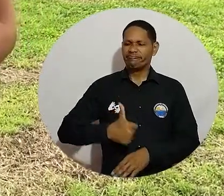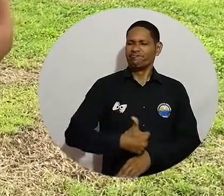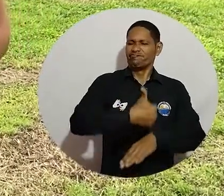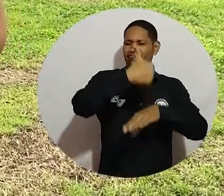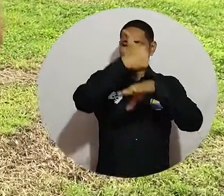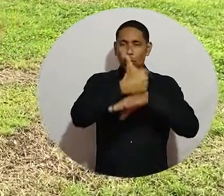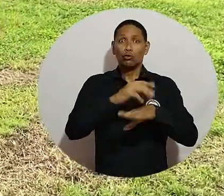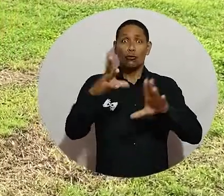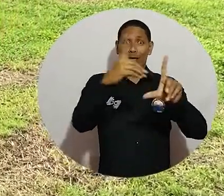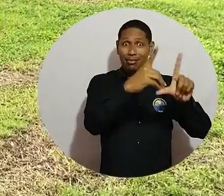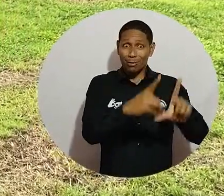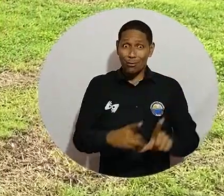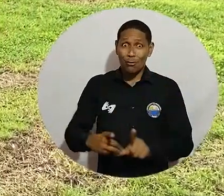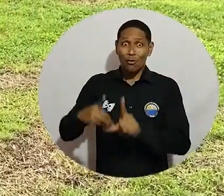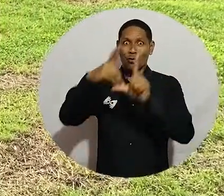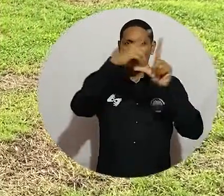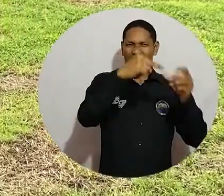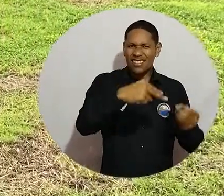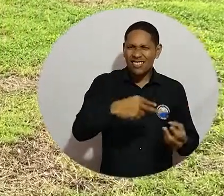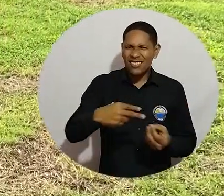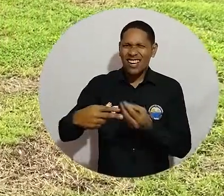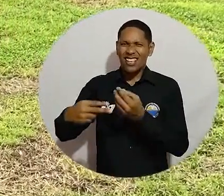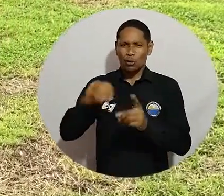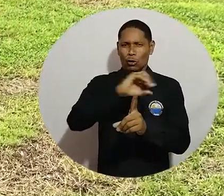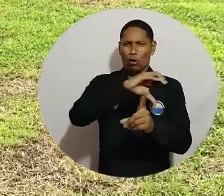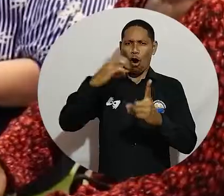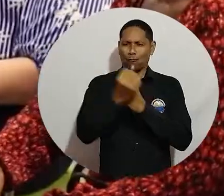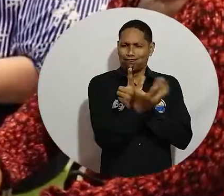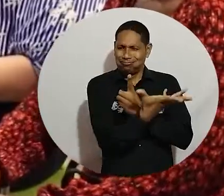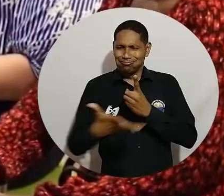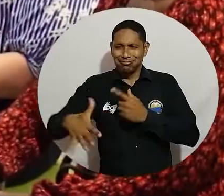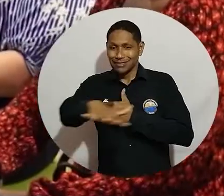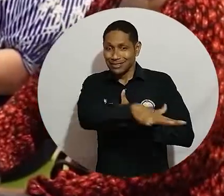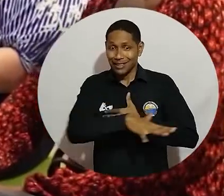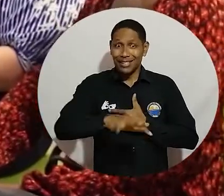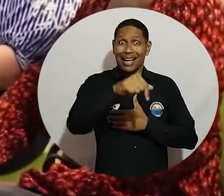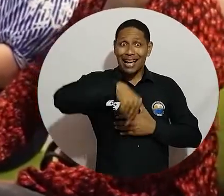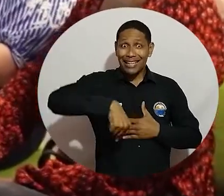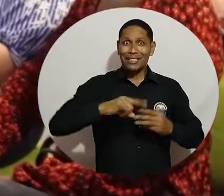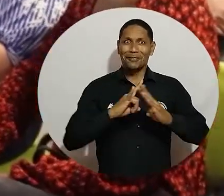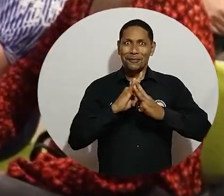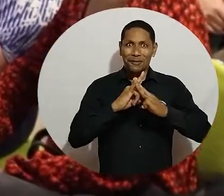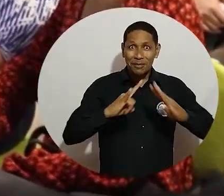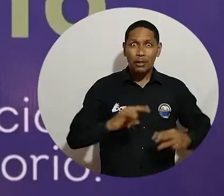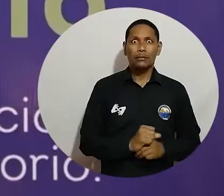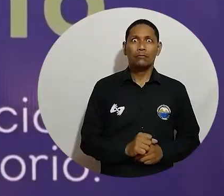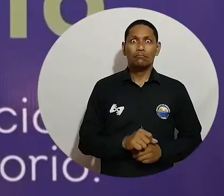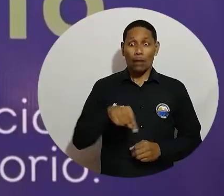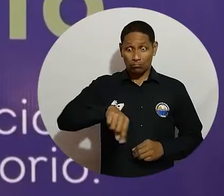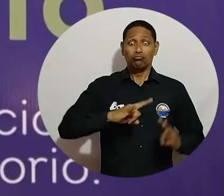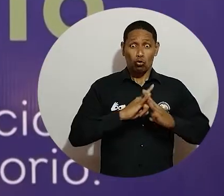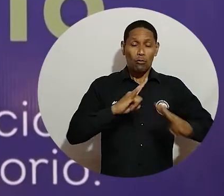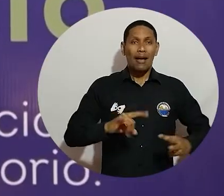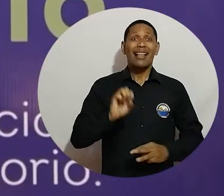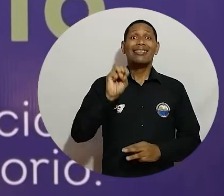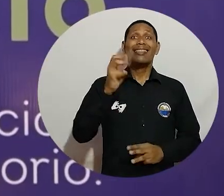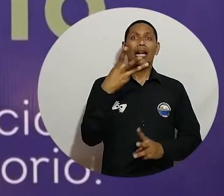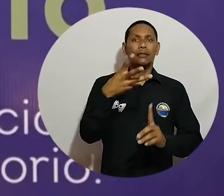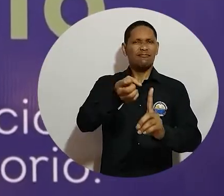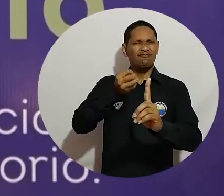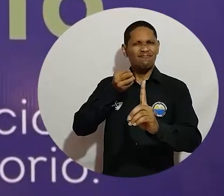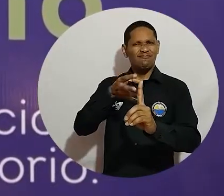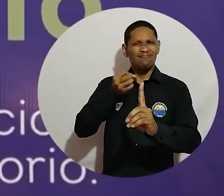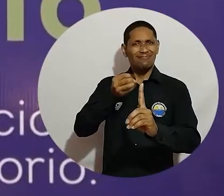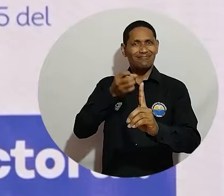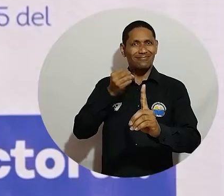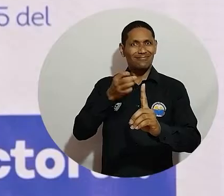en Educación, Interculturalidad y Territorio de la Alma Mater. En la Universidad del Magdalena se desarrolló el tercer coloquio internacional en